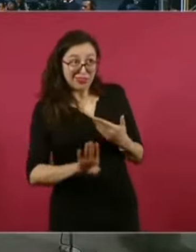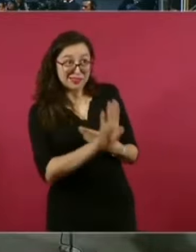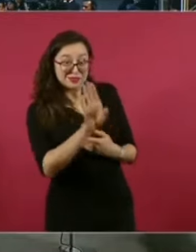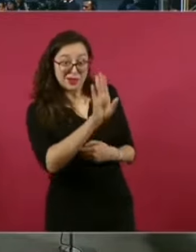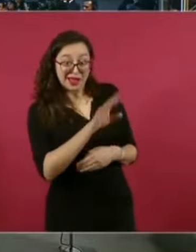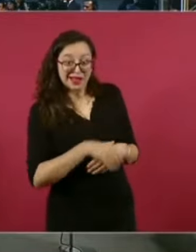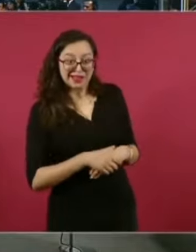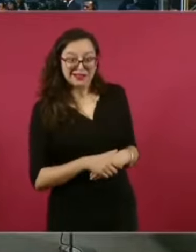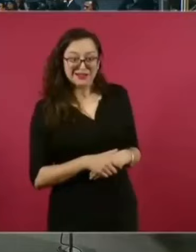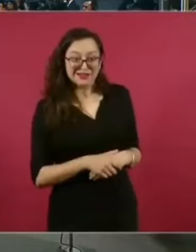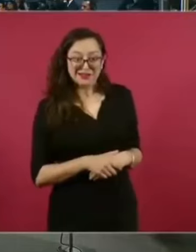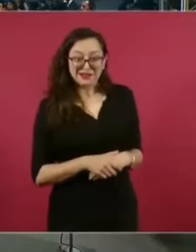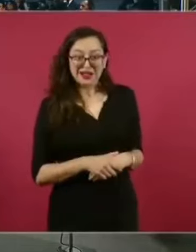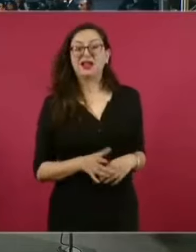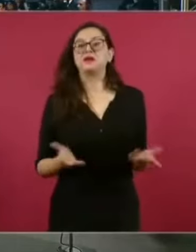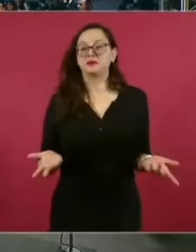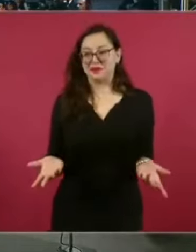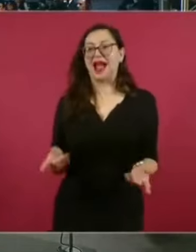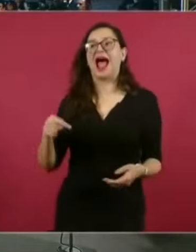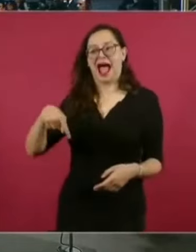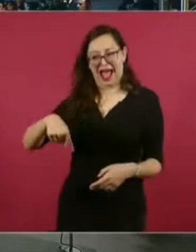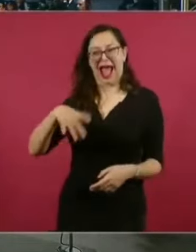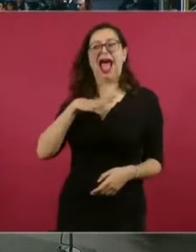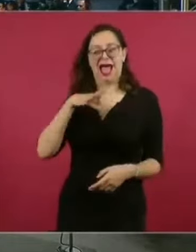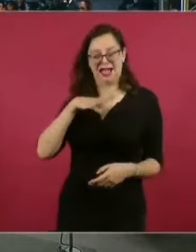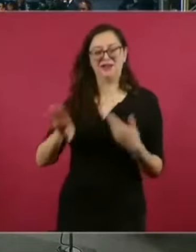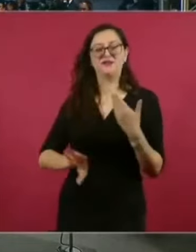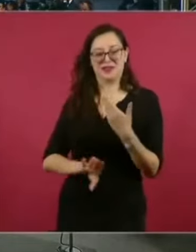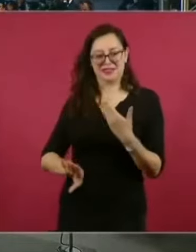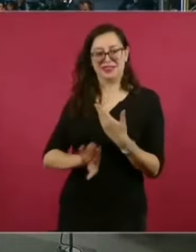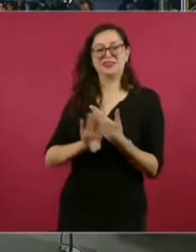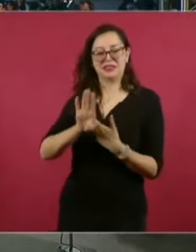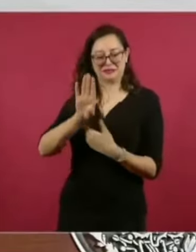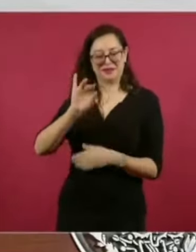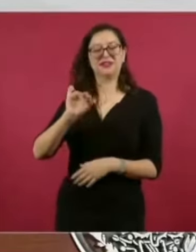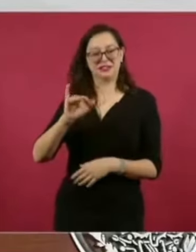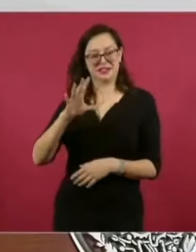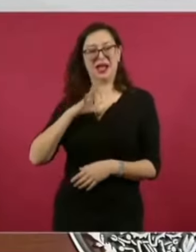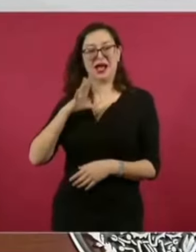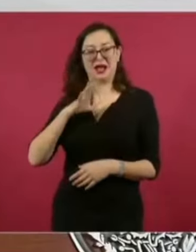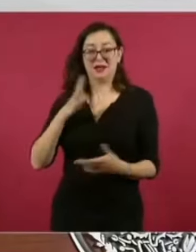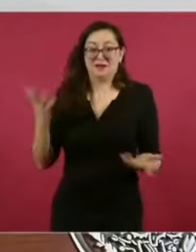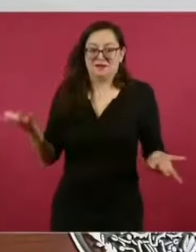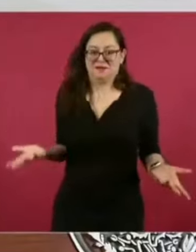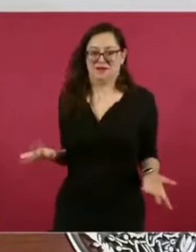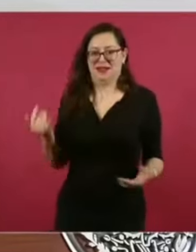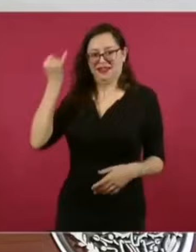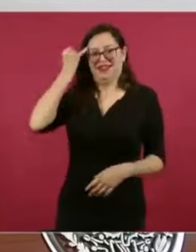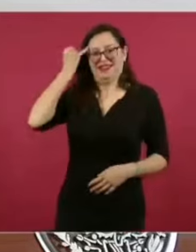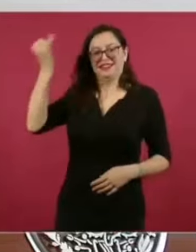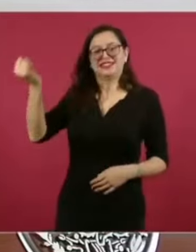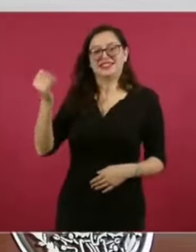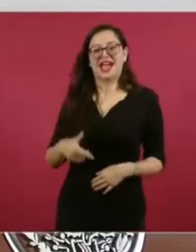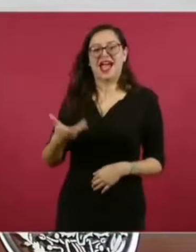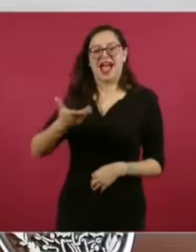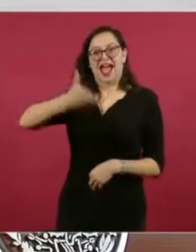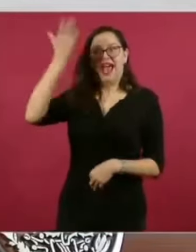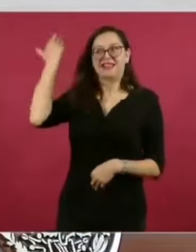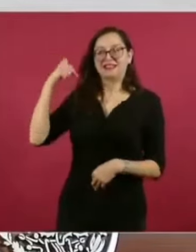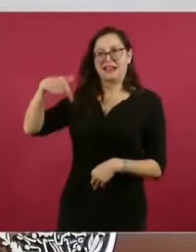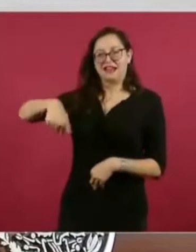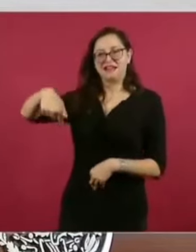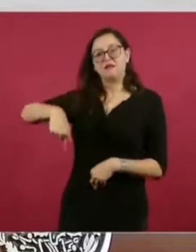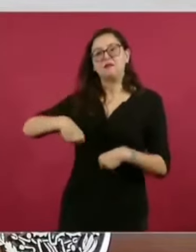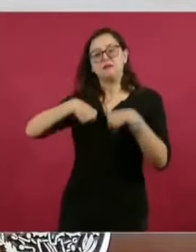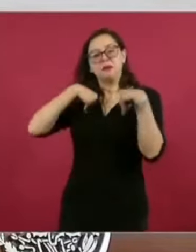No, aquí en el palacio hay pantanas, pero… Sí, pues imagínense que tú, aquí durmió